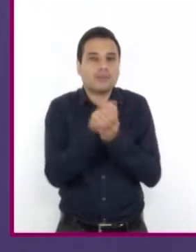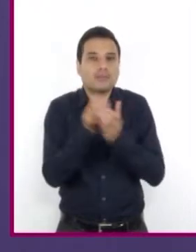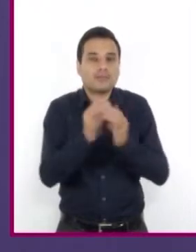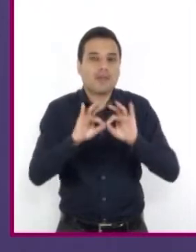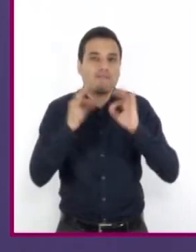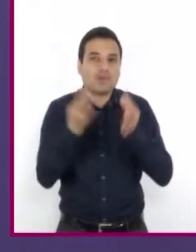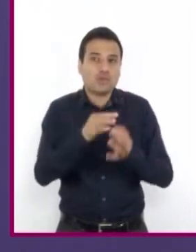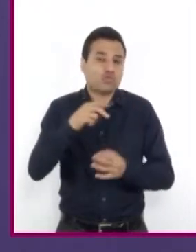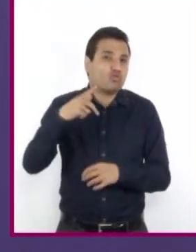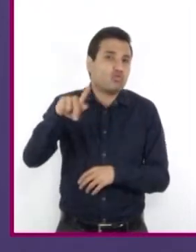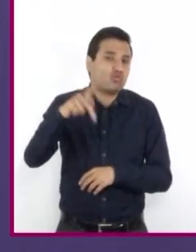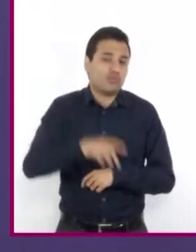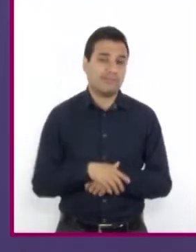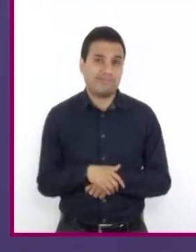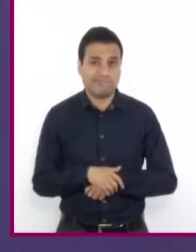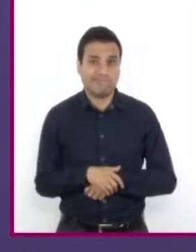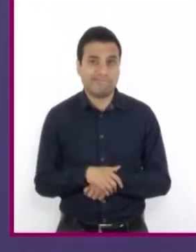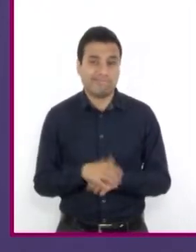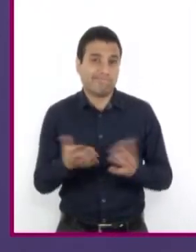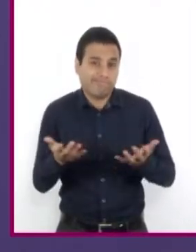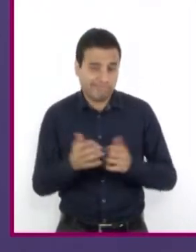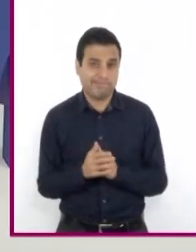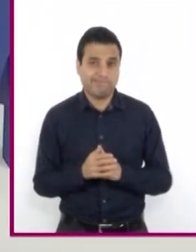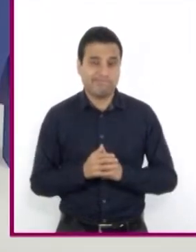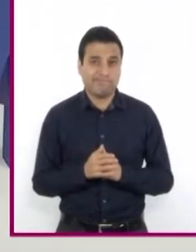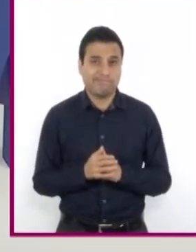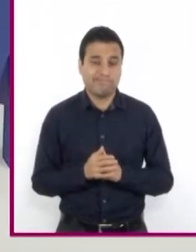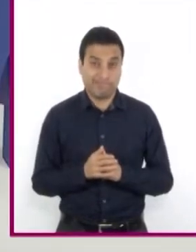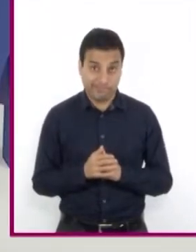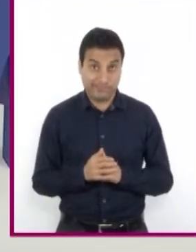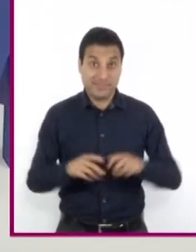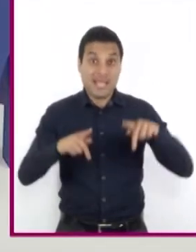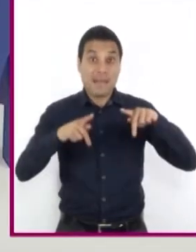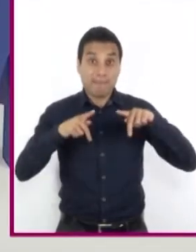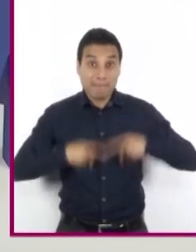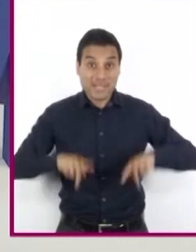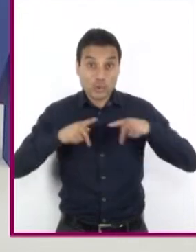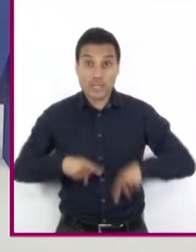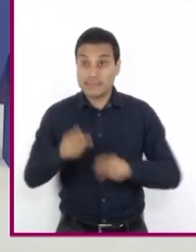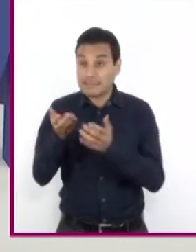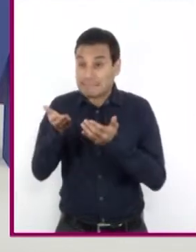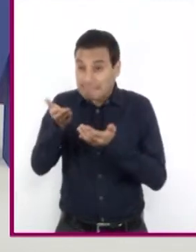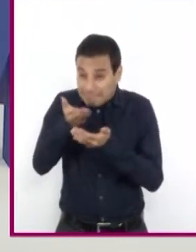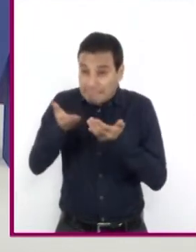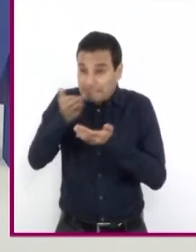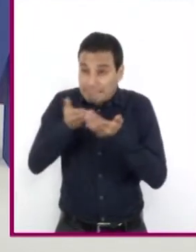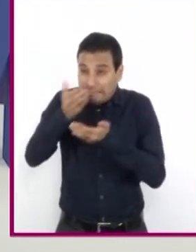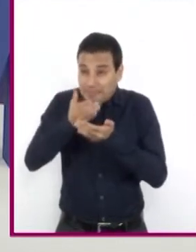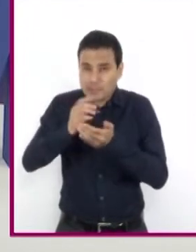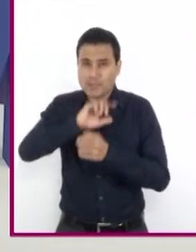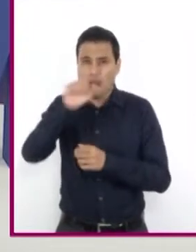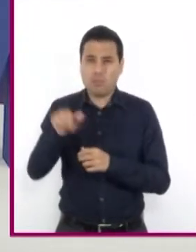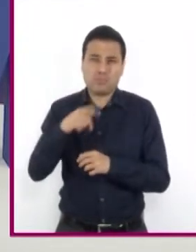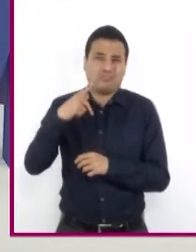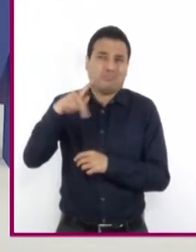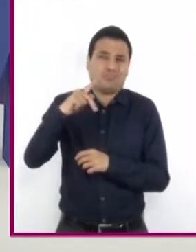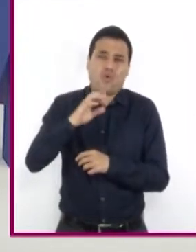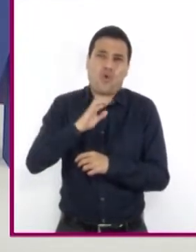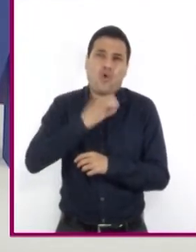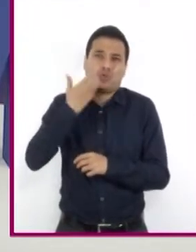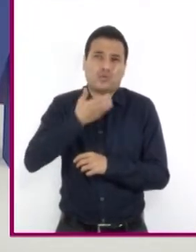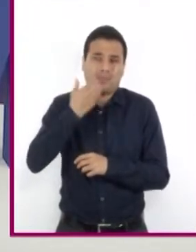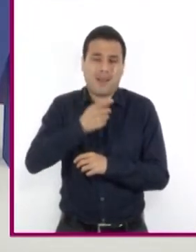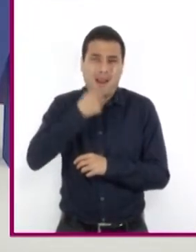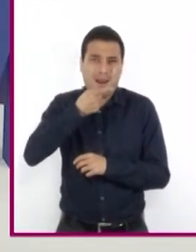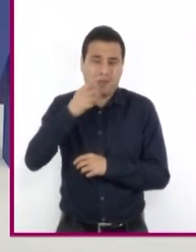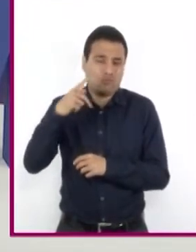cotidianidad. Y la convivencia entre personas hace que esas particularidades se sumen e influyan en la forma de hablar de cada